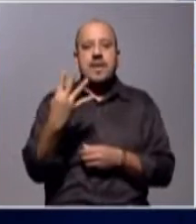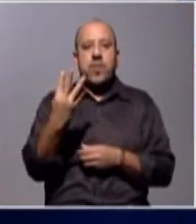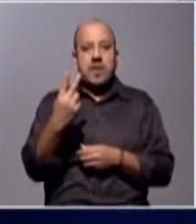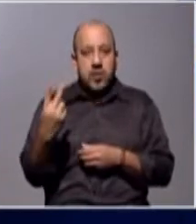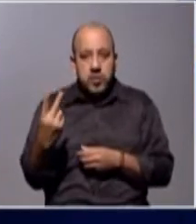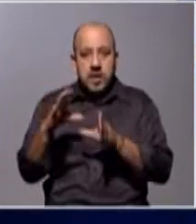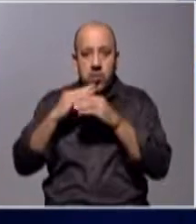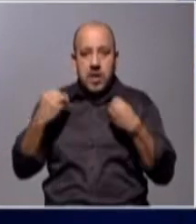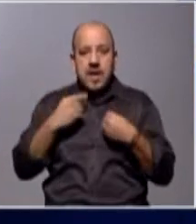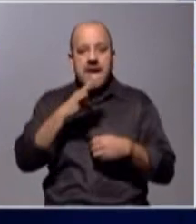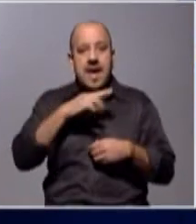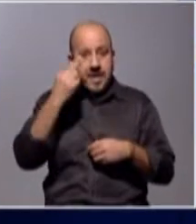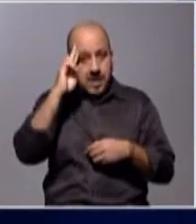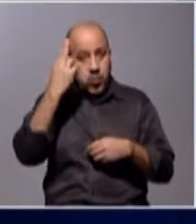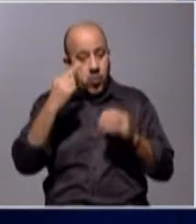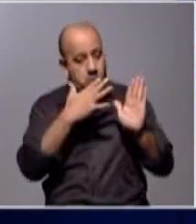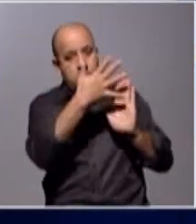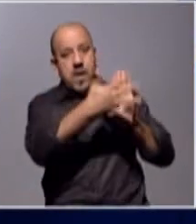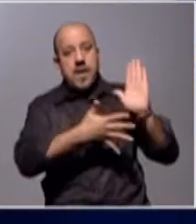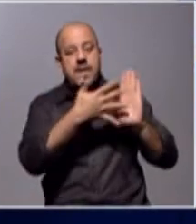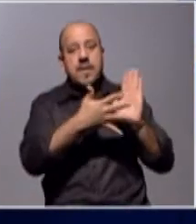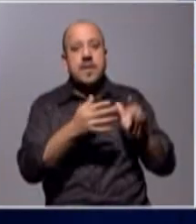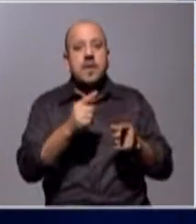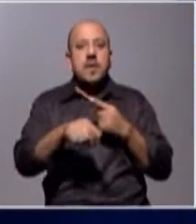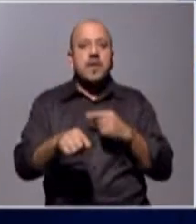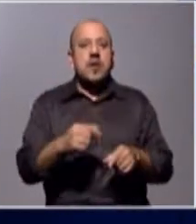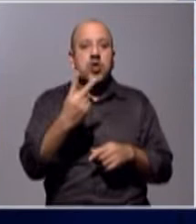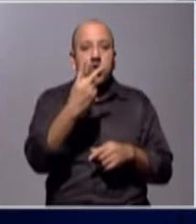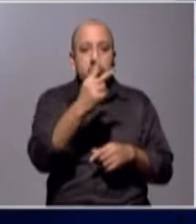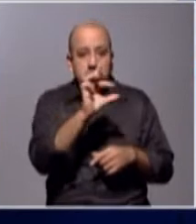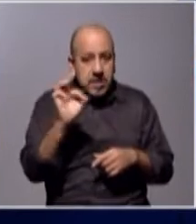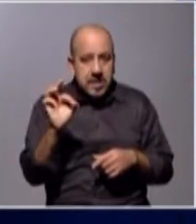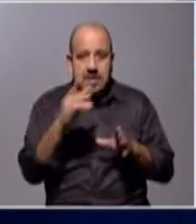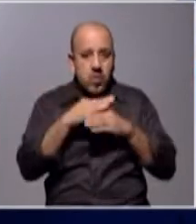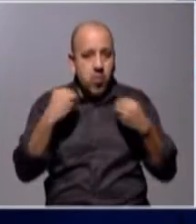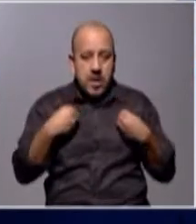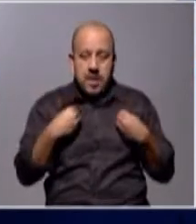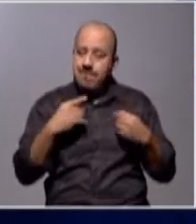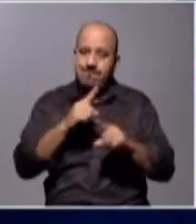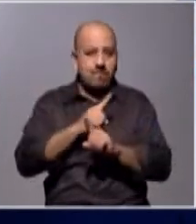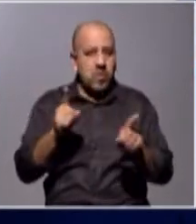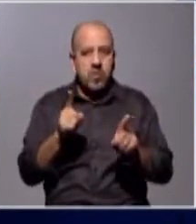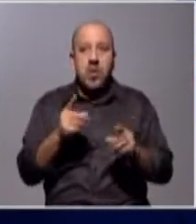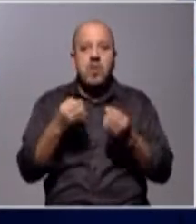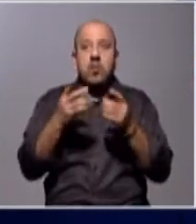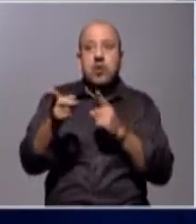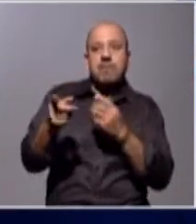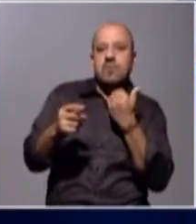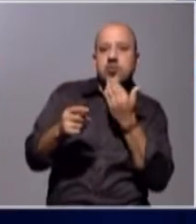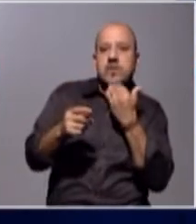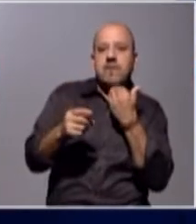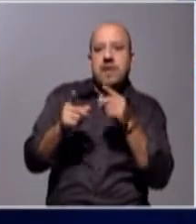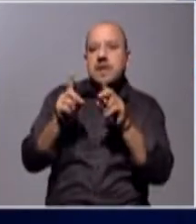hay en el Uruguay. Casi 200 no abrieron porque no habían llegado todavía los resultados de los